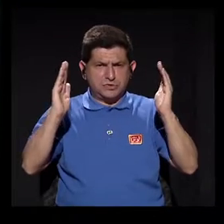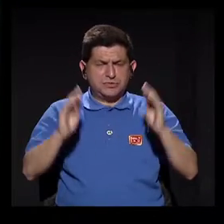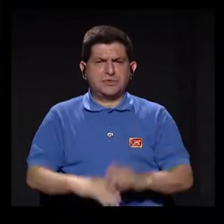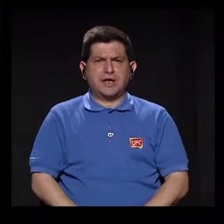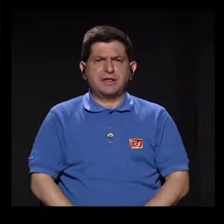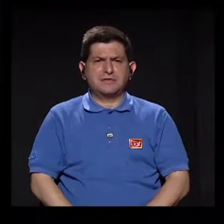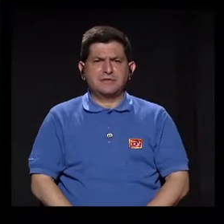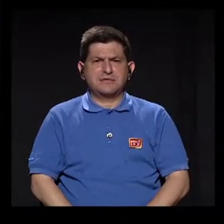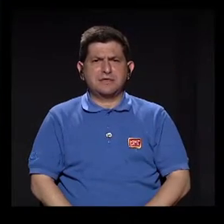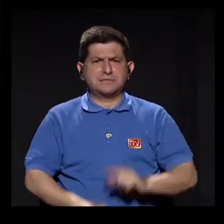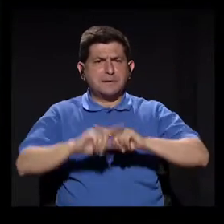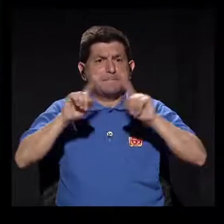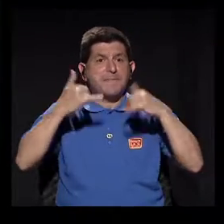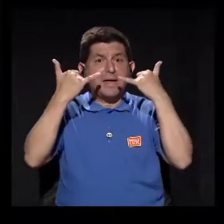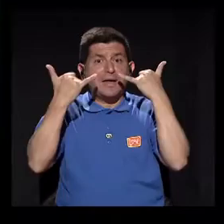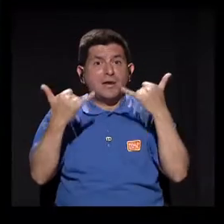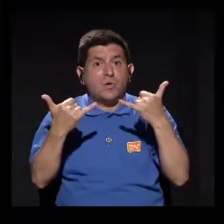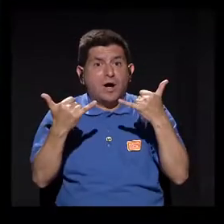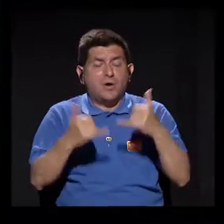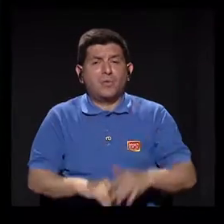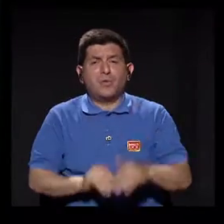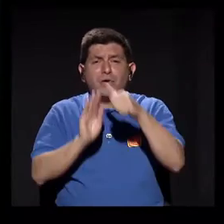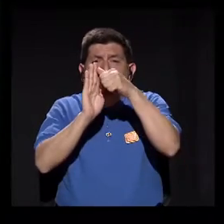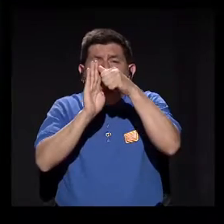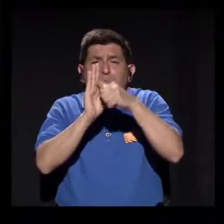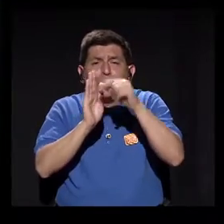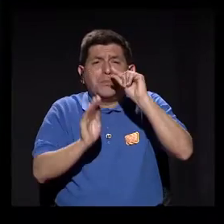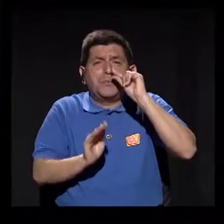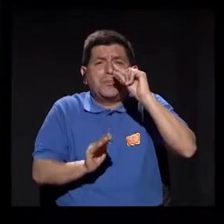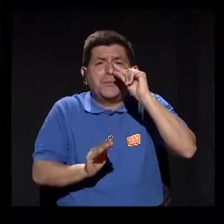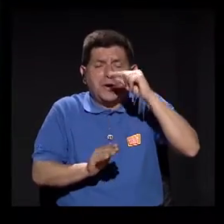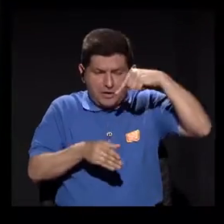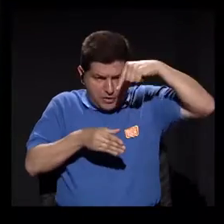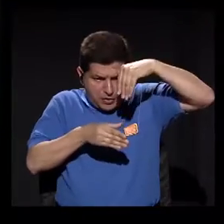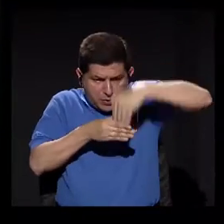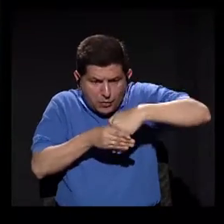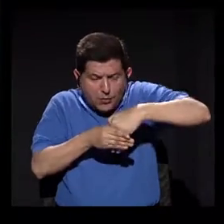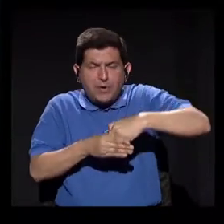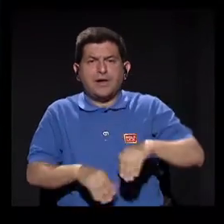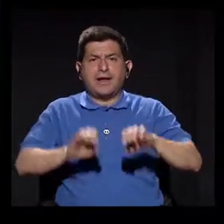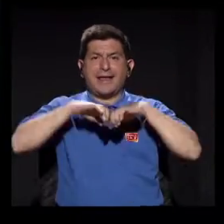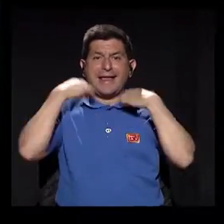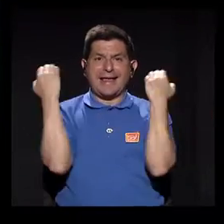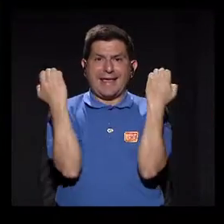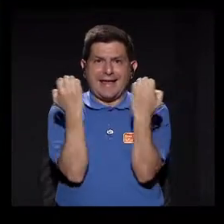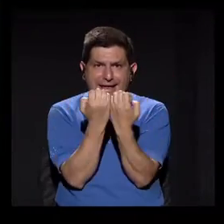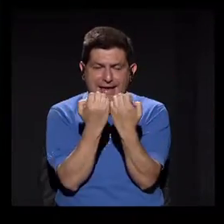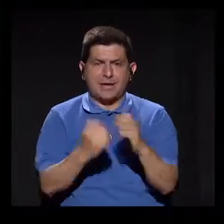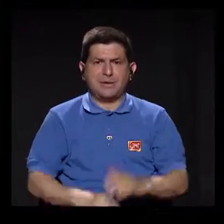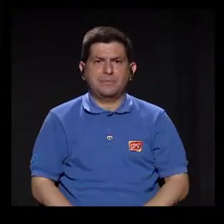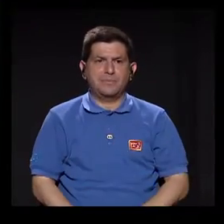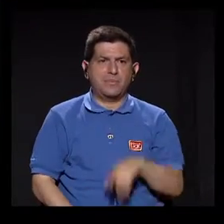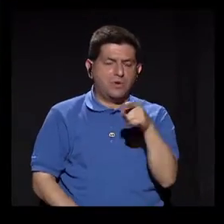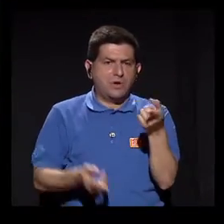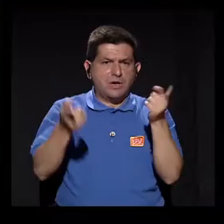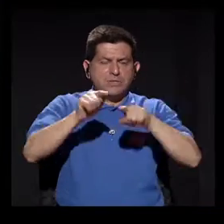a través de incisiones muy pequeñas haciendo uso de equipo de